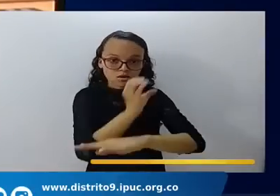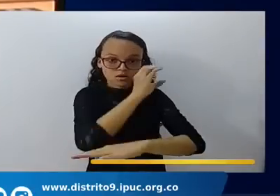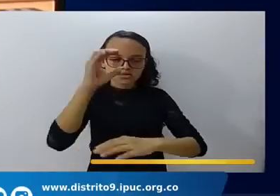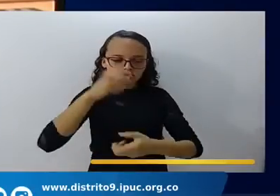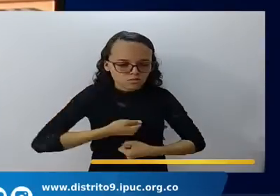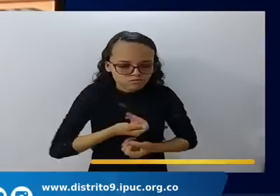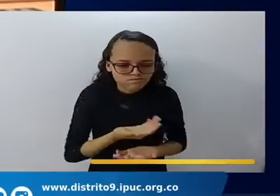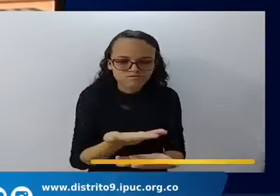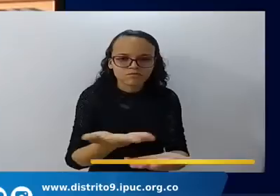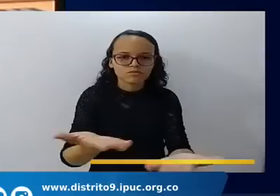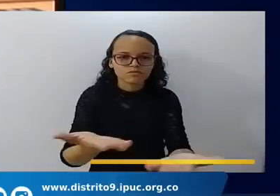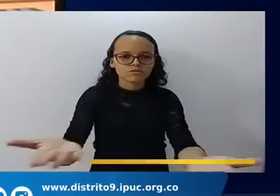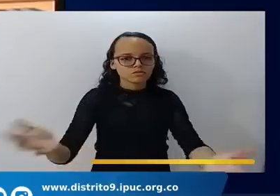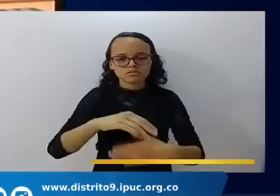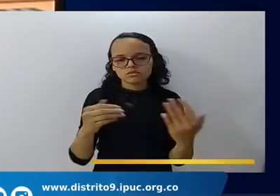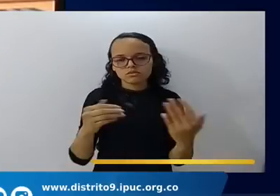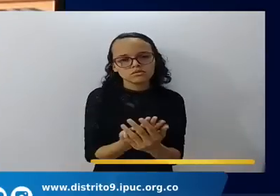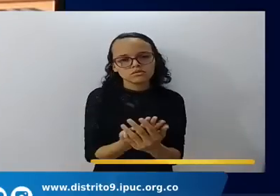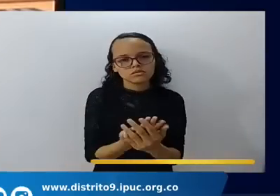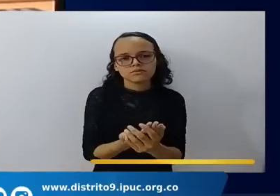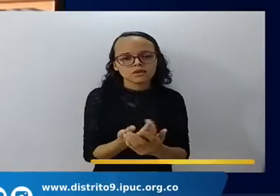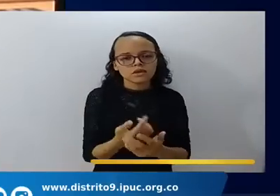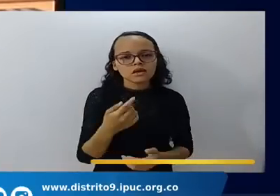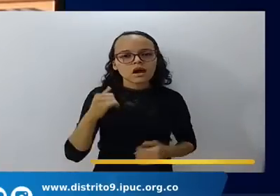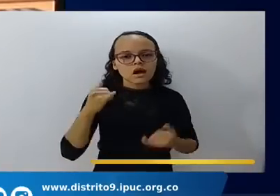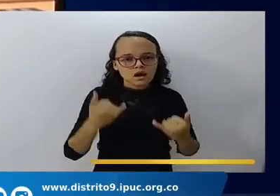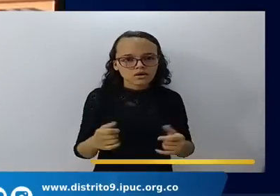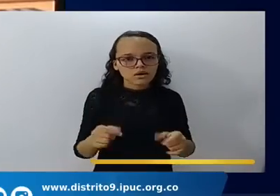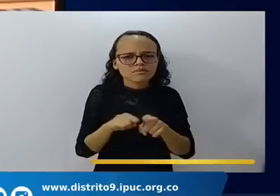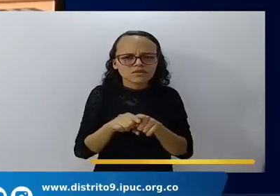Así que hermanos, desprendámonos de aquí.